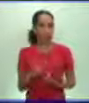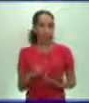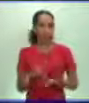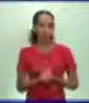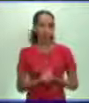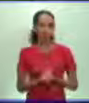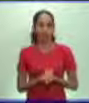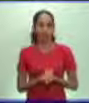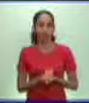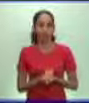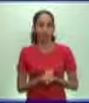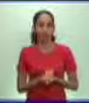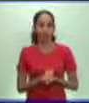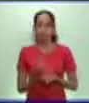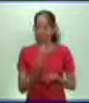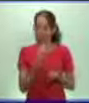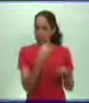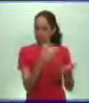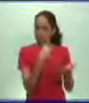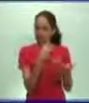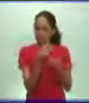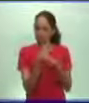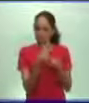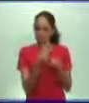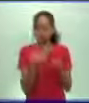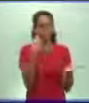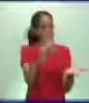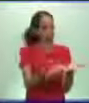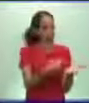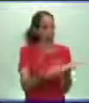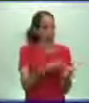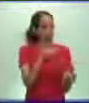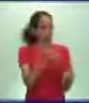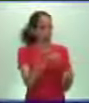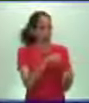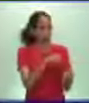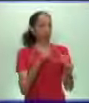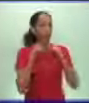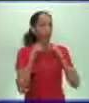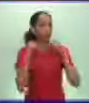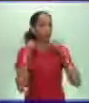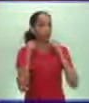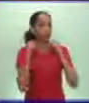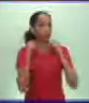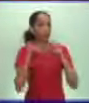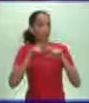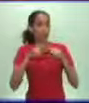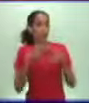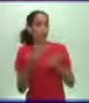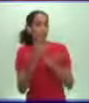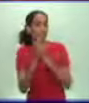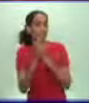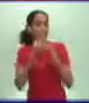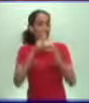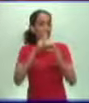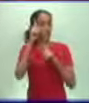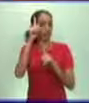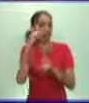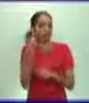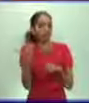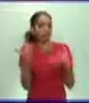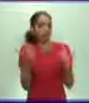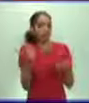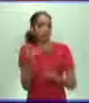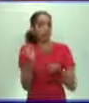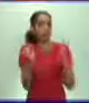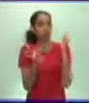de los botines de esas acciones victoriosas. Pero también la Iglesia fue adquiriendo poder. De tal manera que llegó a convertirse